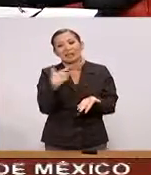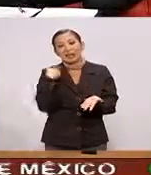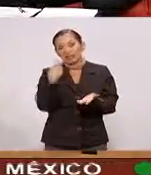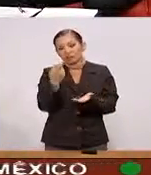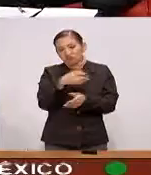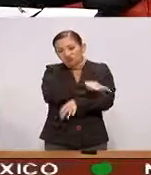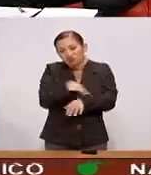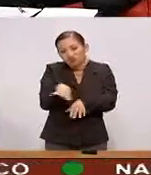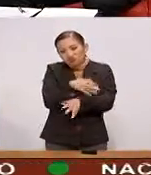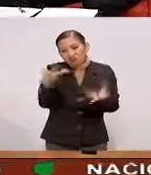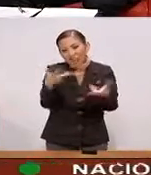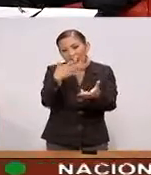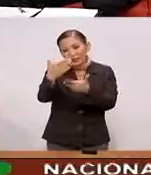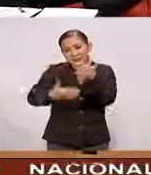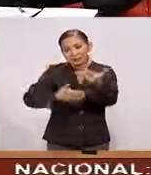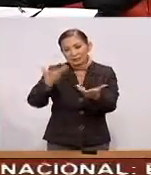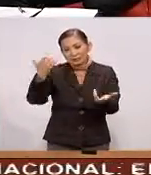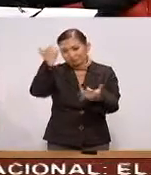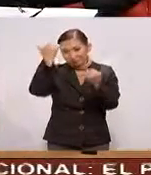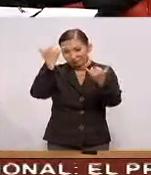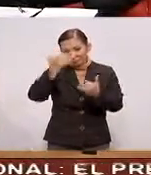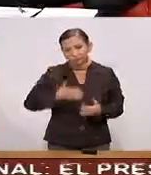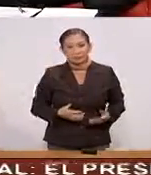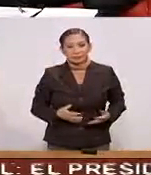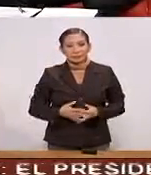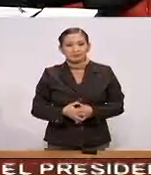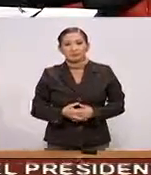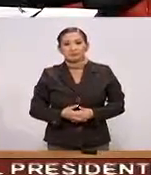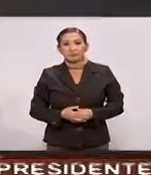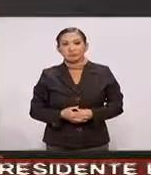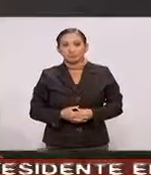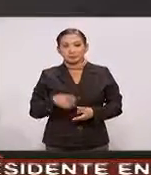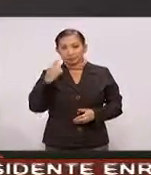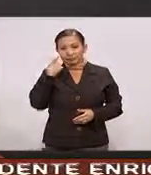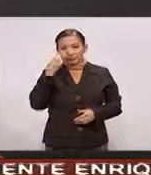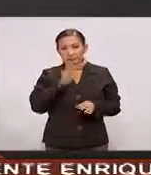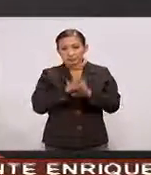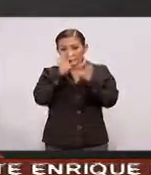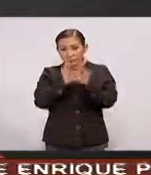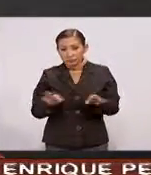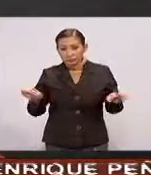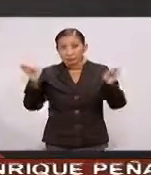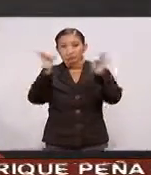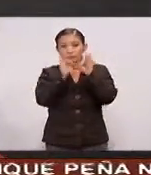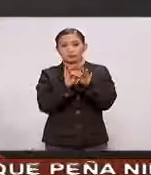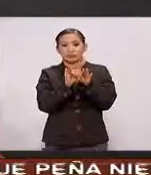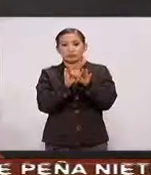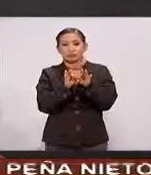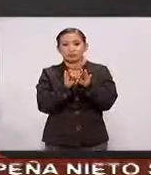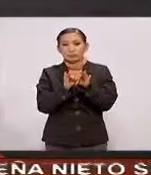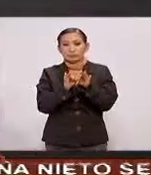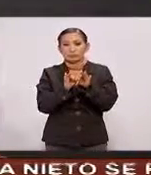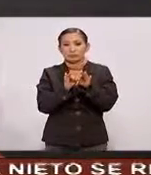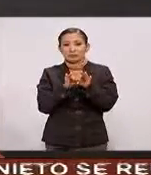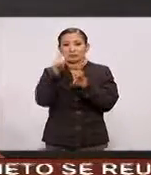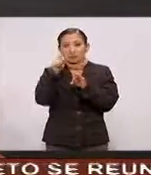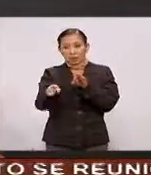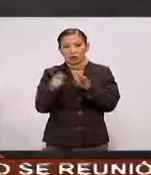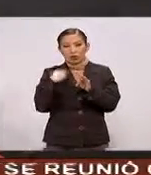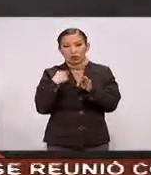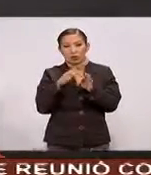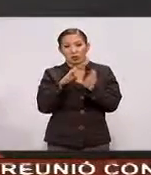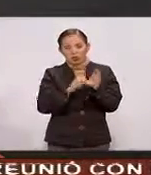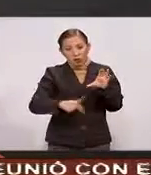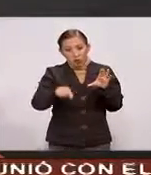desarrollo Que has emprendido Pues se trata Principalmente De De Una matriz Que